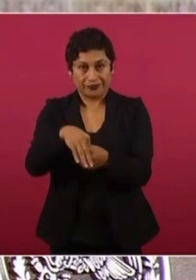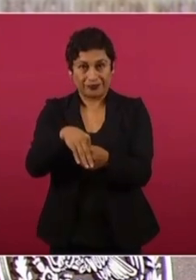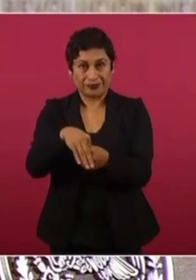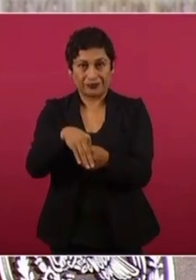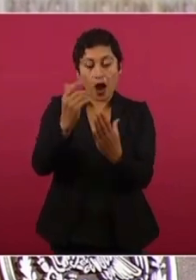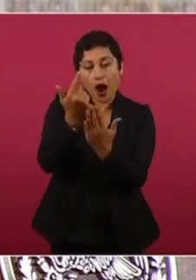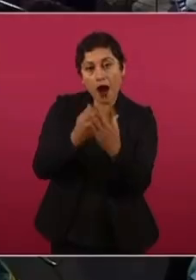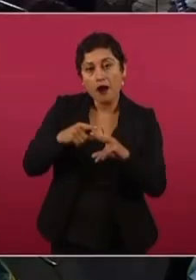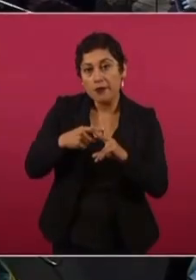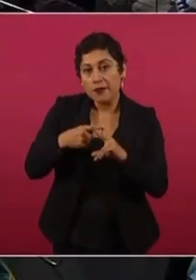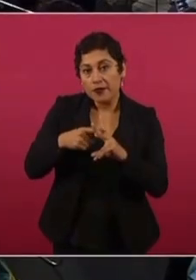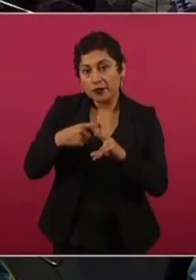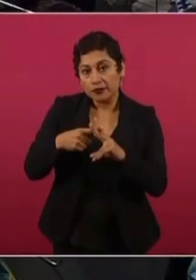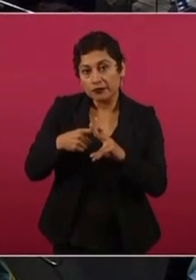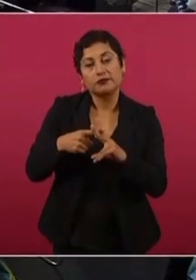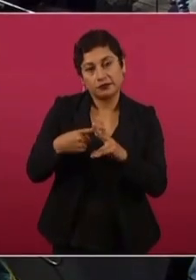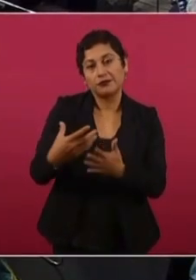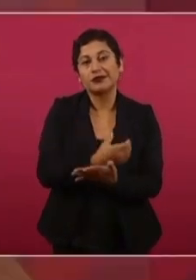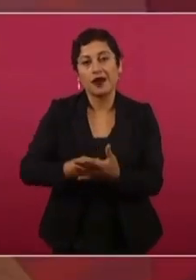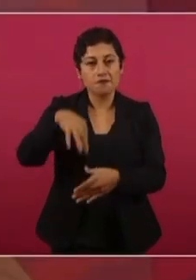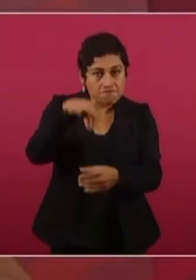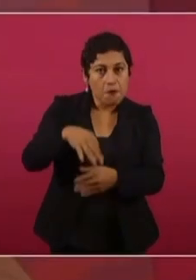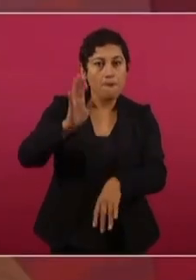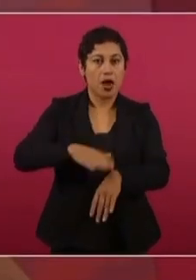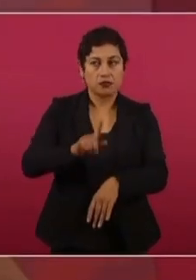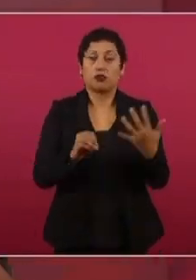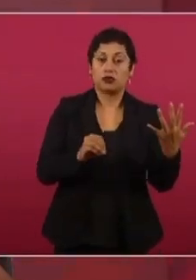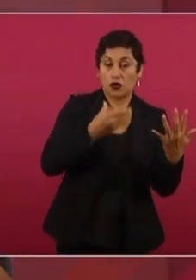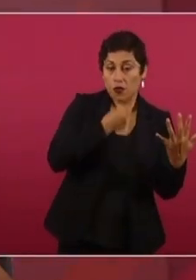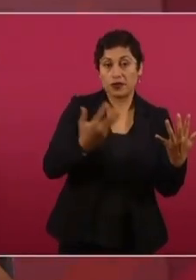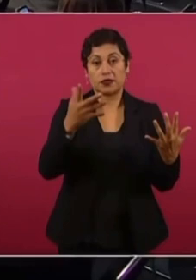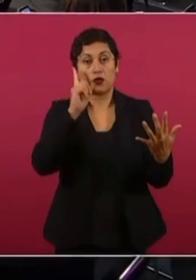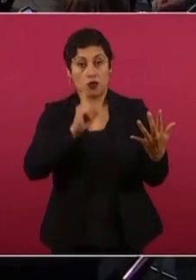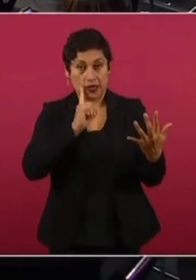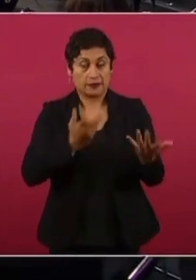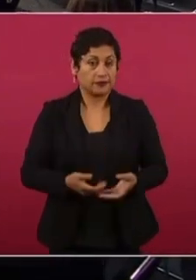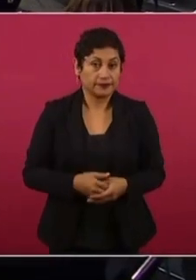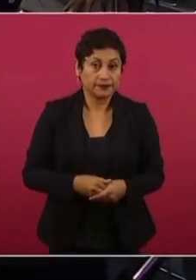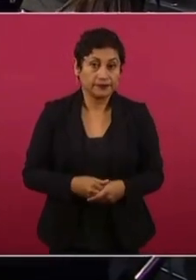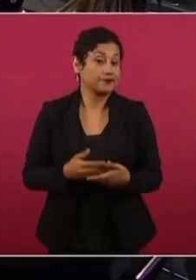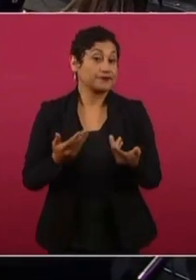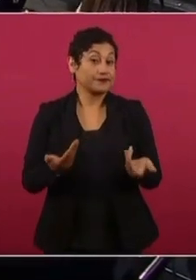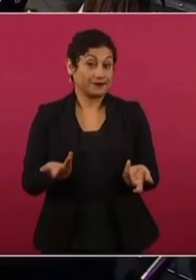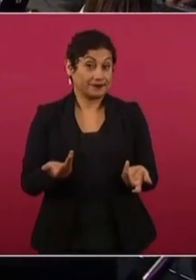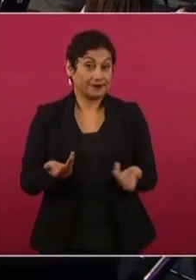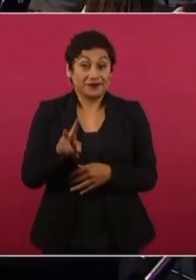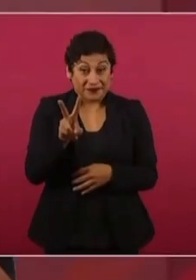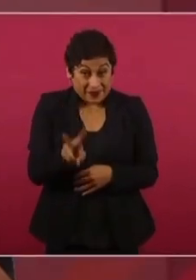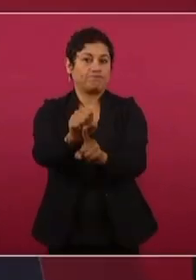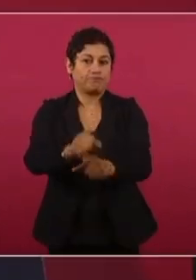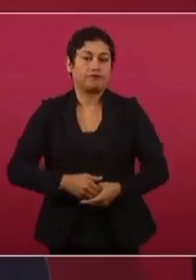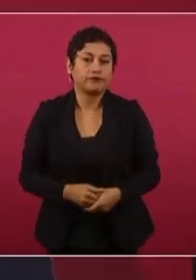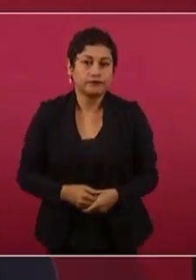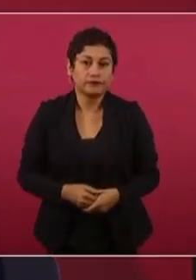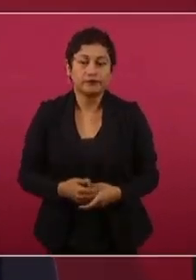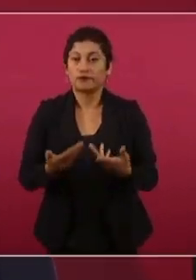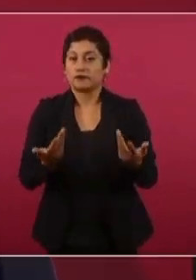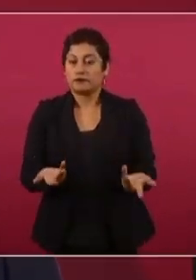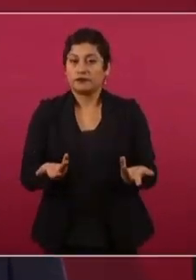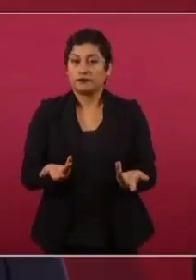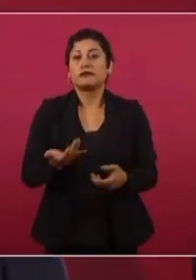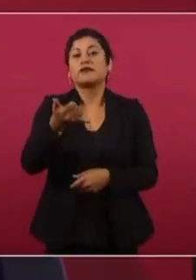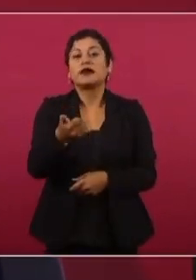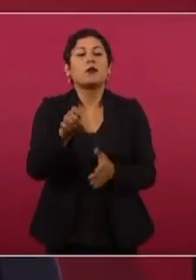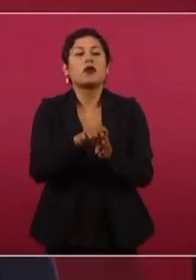urna. En el recuento, el que tenga más votos, pues ese sale. Entonces, es la verdad democrática. Y que solo siendo